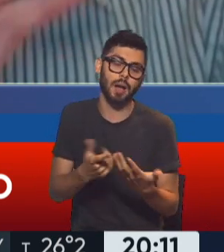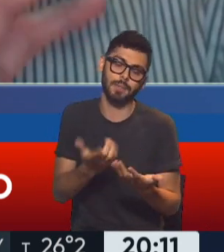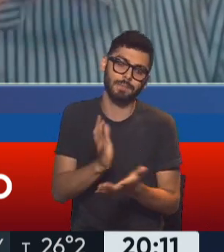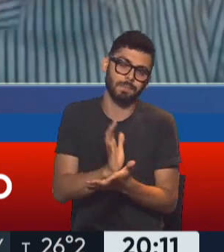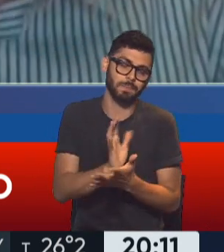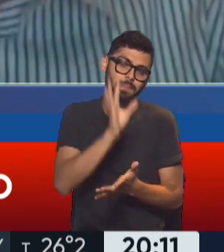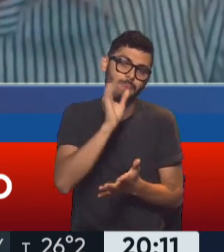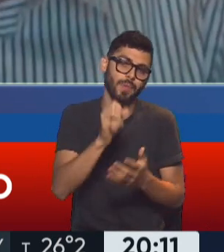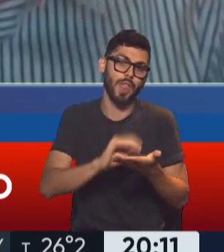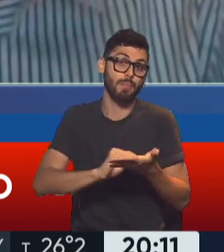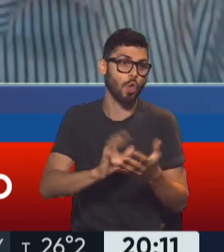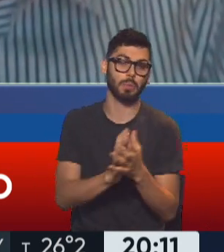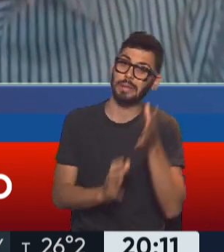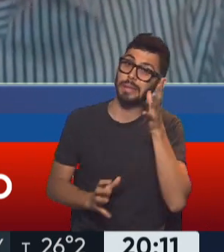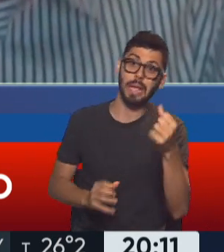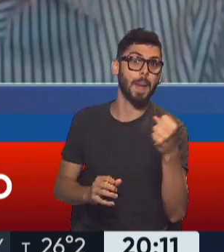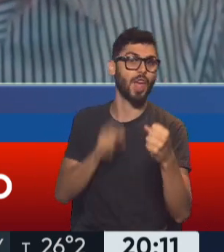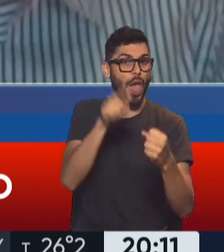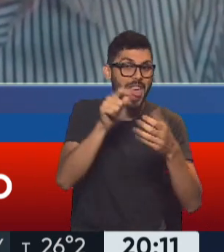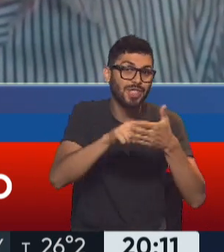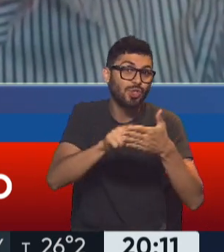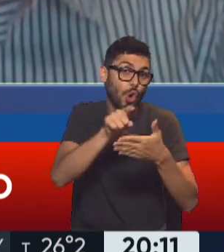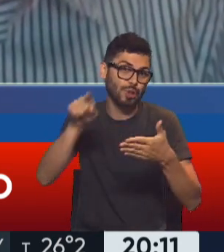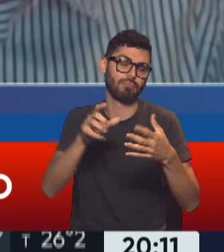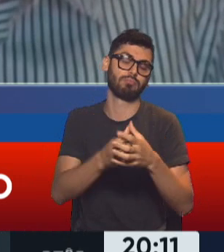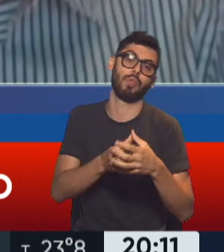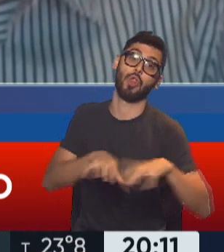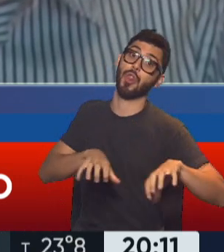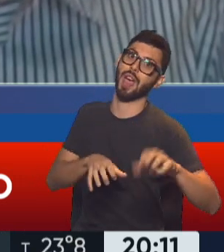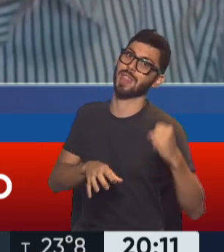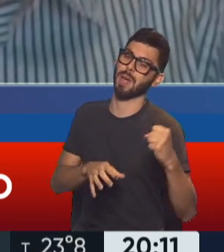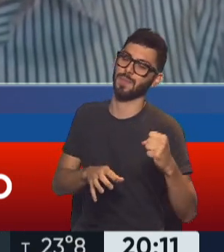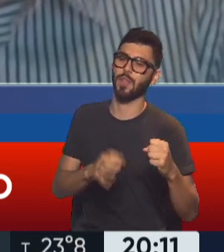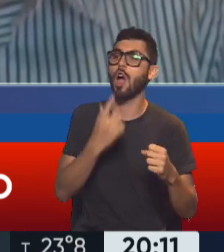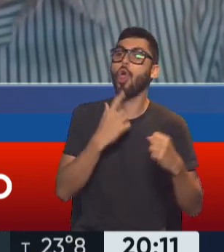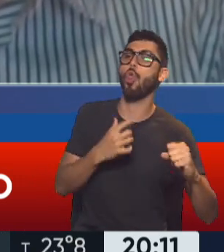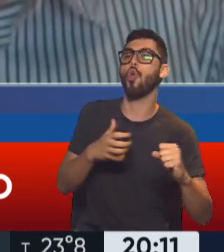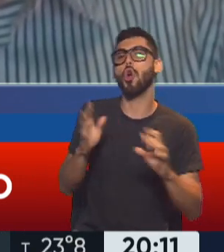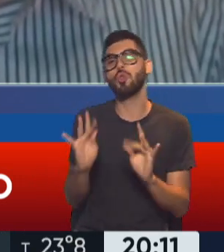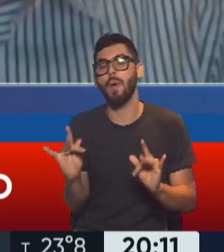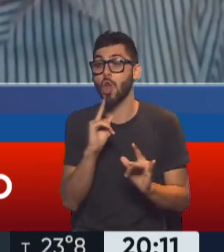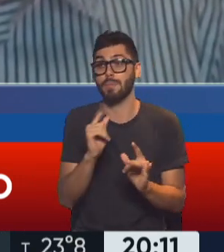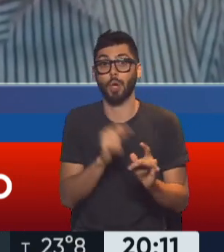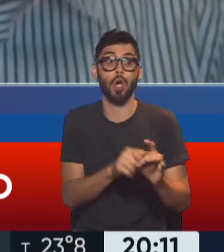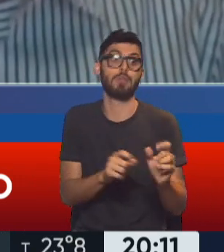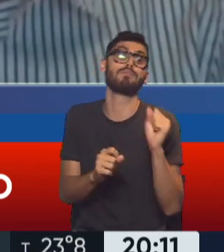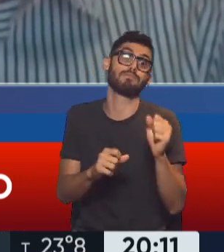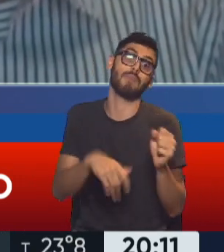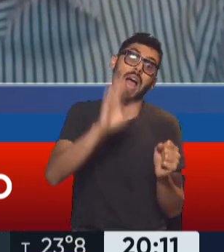identificar a un grupo de ultras, es ahí. Sí, sí, sí, sí. No sé si hay una blanda y una dura, pero está clara que hay una más dura que la otra.